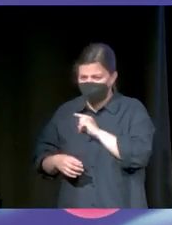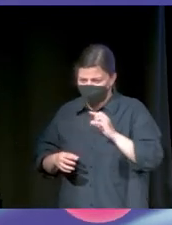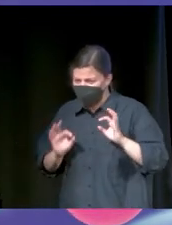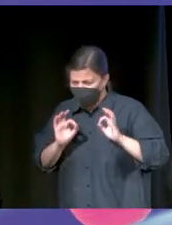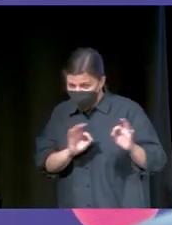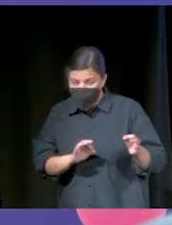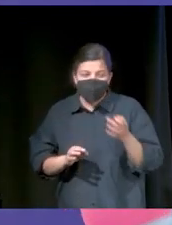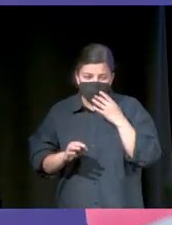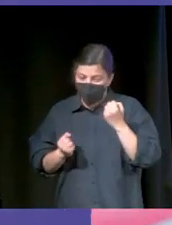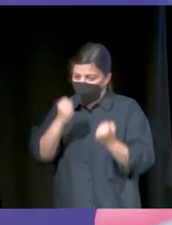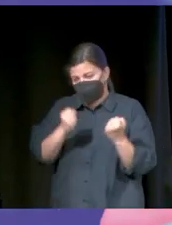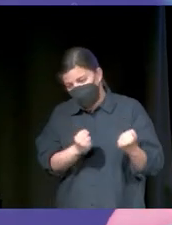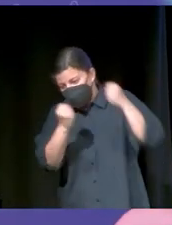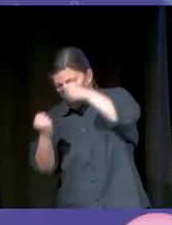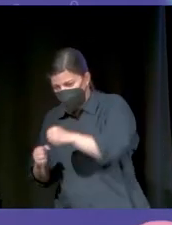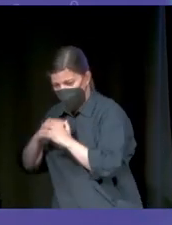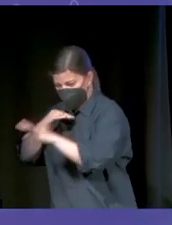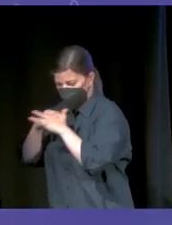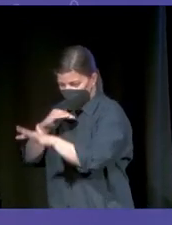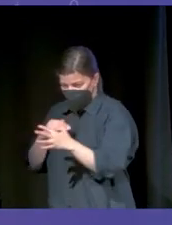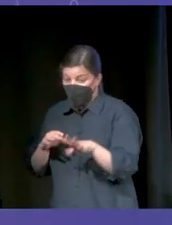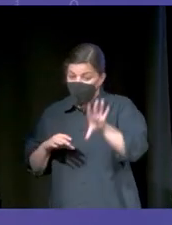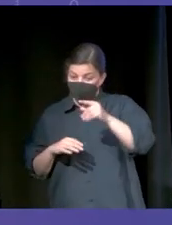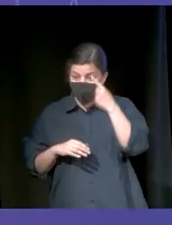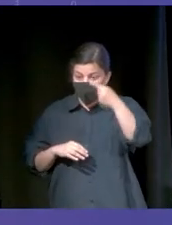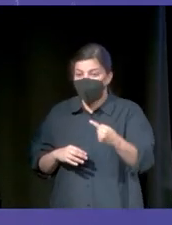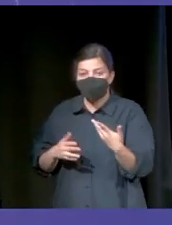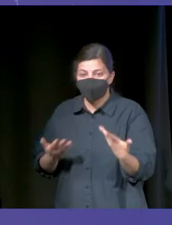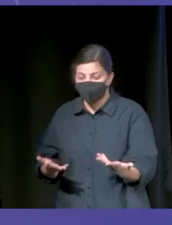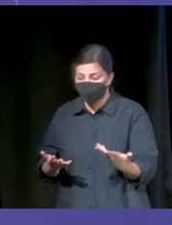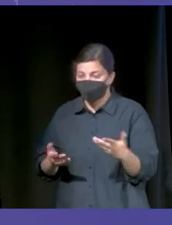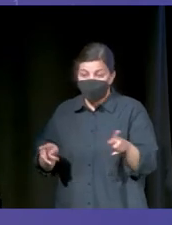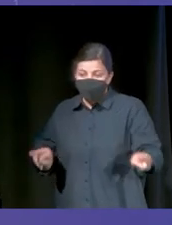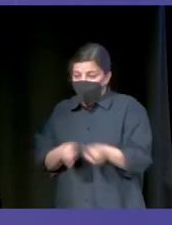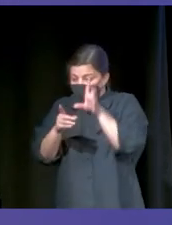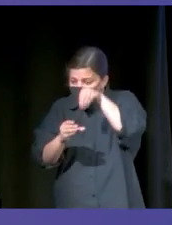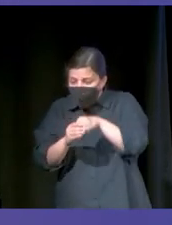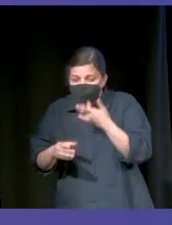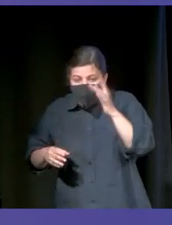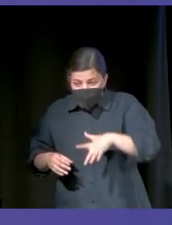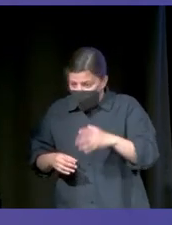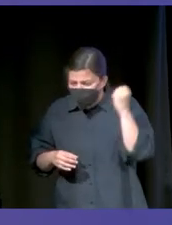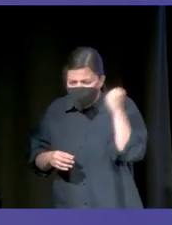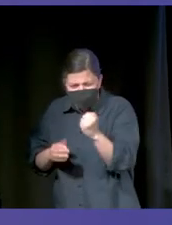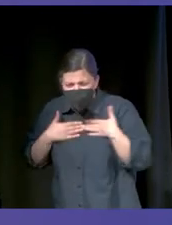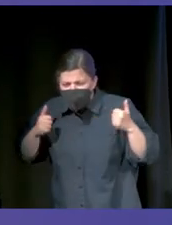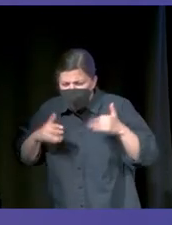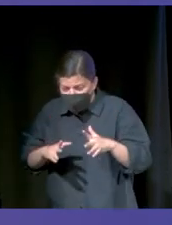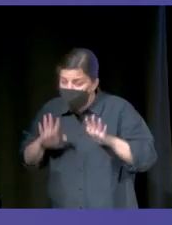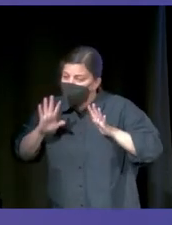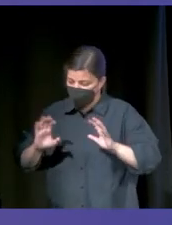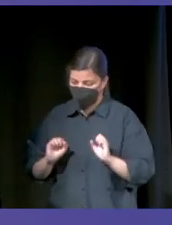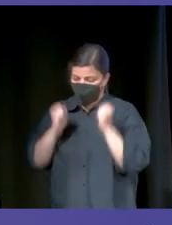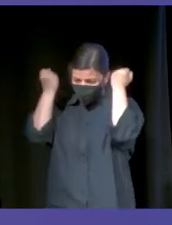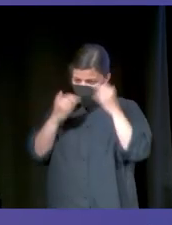se tira al mar. Pero me da igual, podría ser, opción uno es, me da igual quien haya, mata a quien haga falta, pero salva a mi cliente. Y